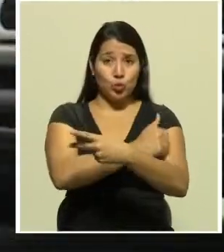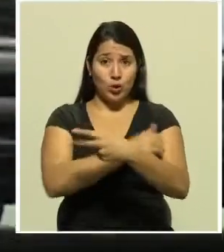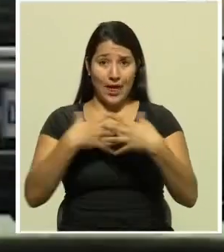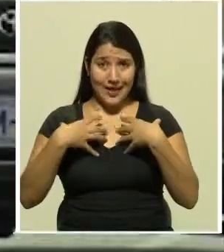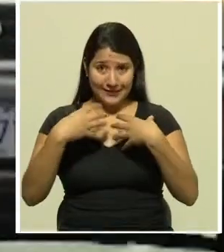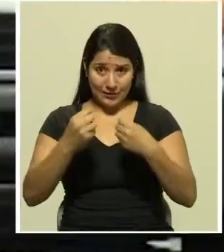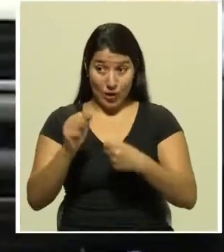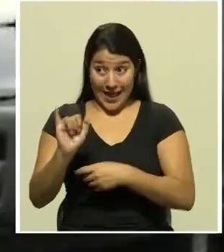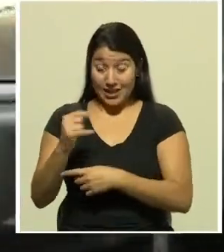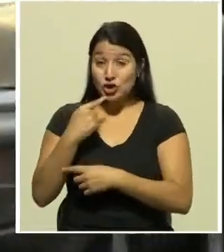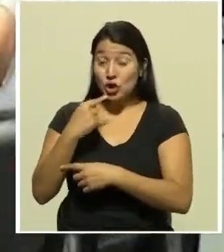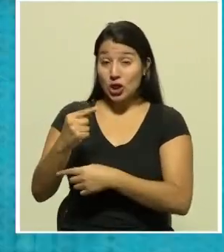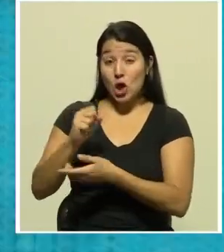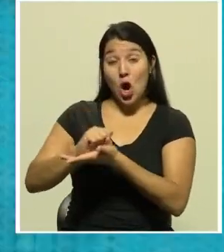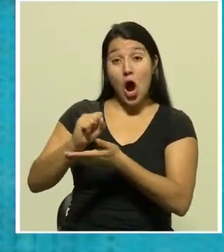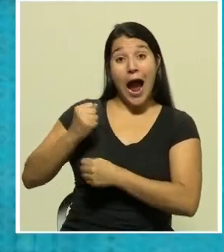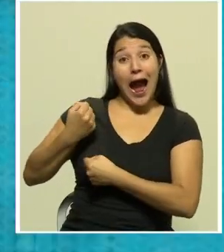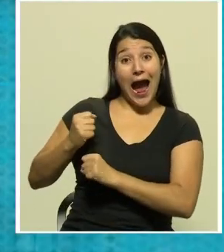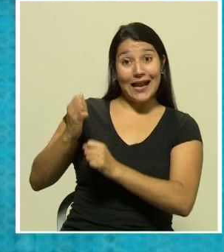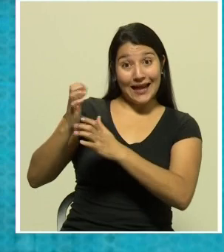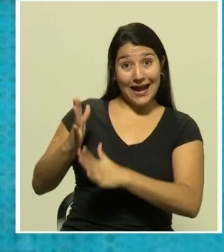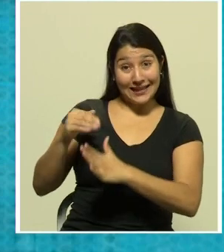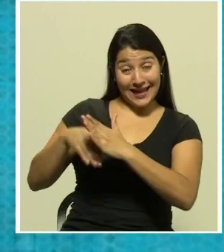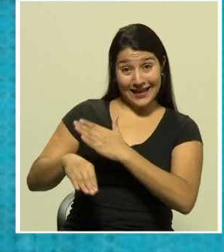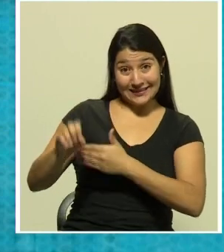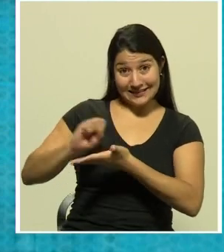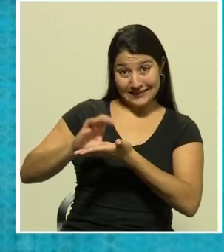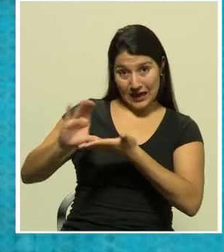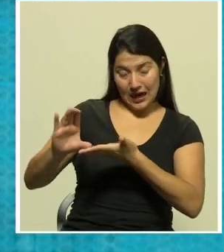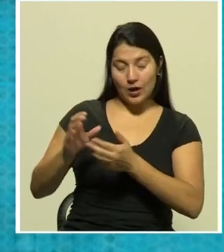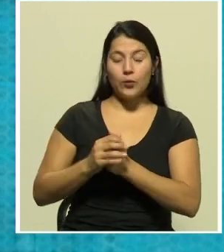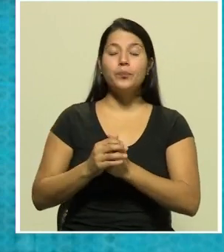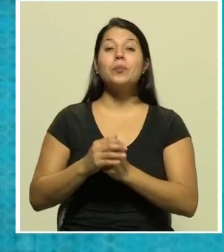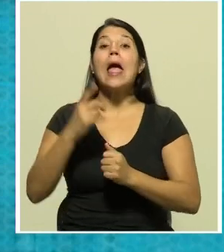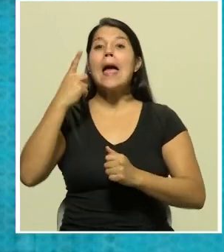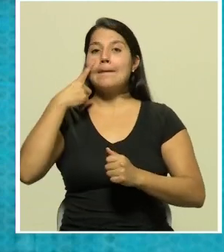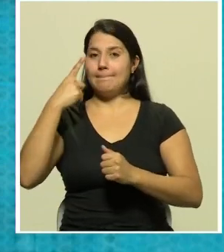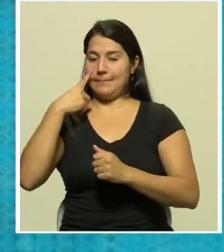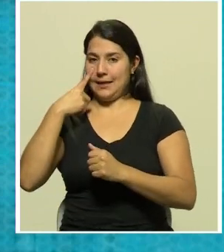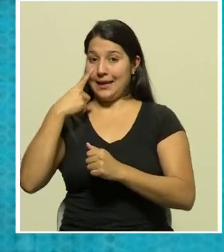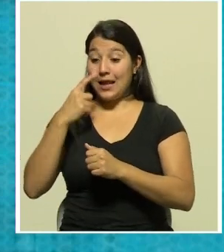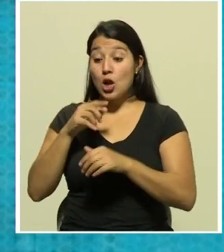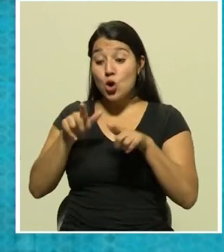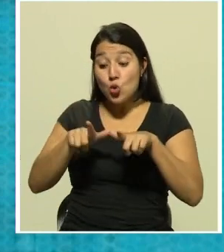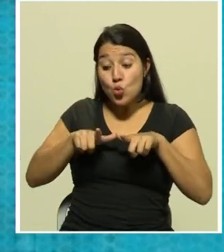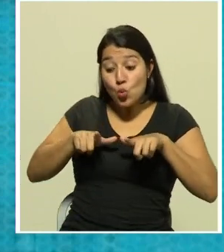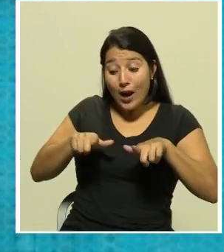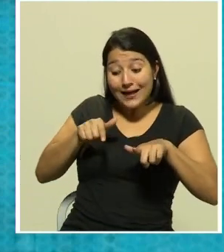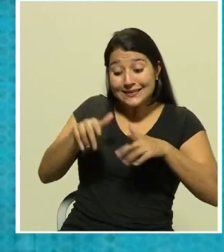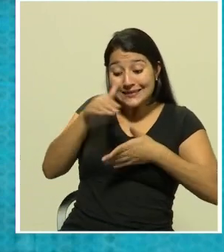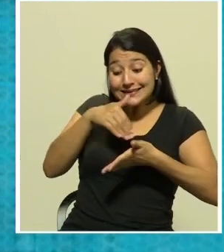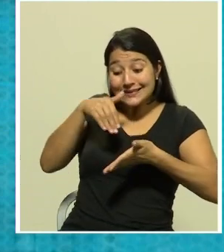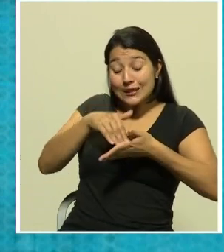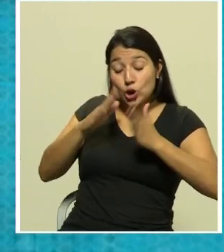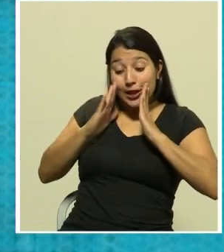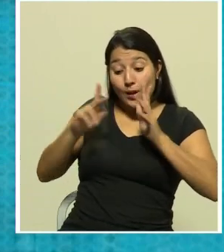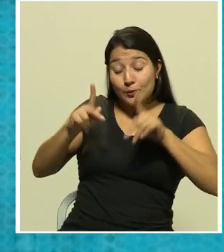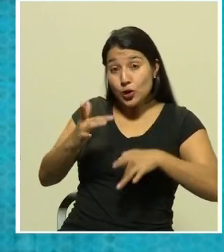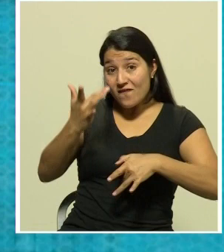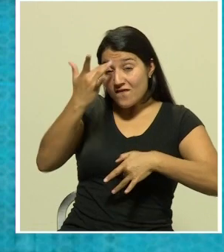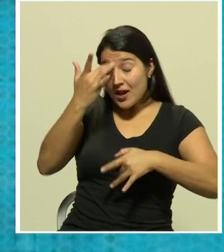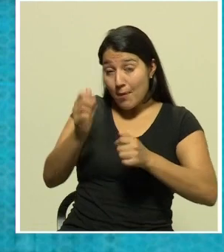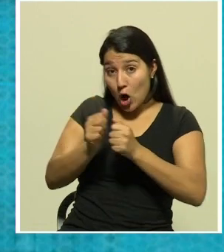Carlos a Costa Rica Noticias. Los albefes tienen que ir porque es una necesidad cantonal y de país.